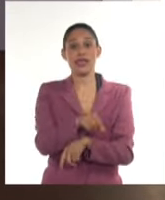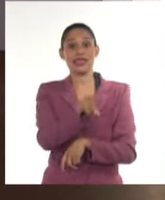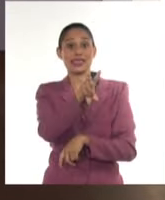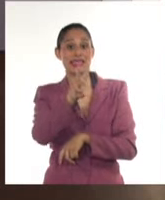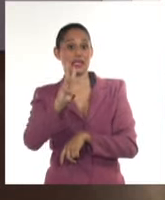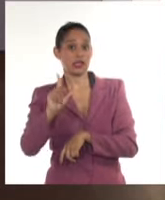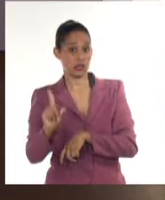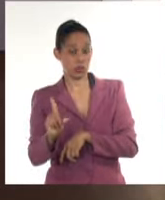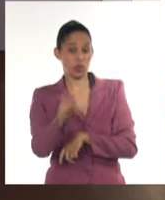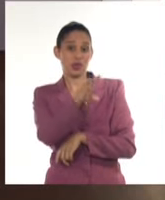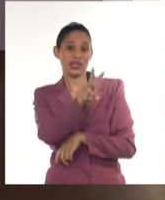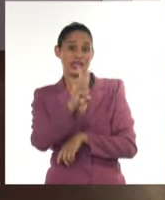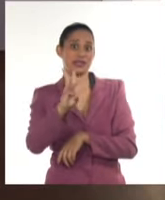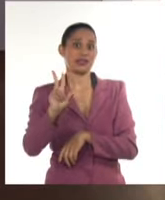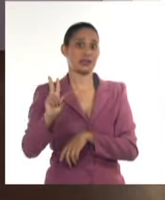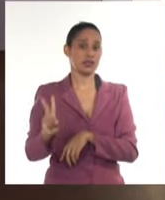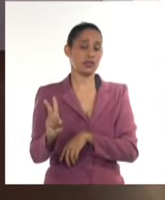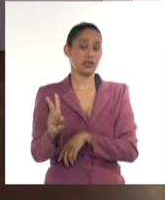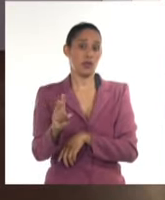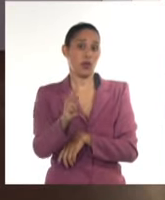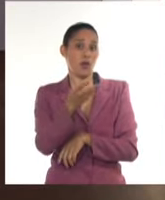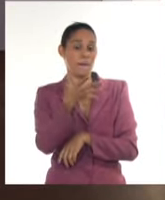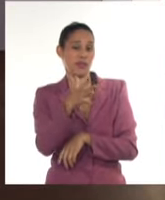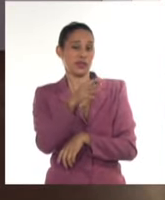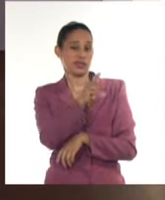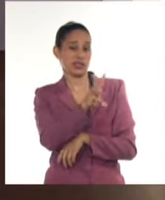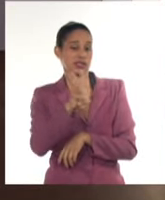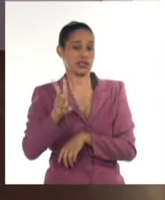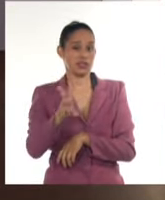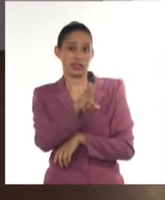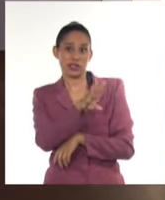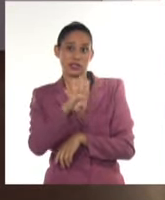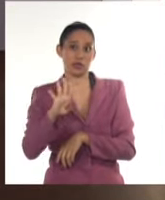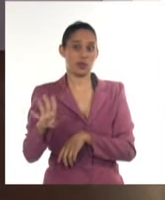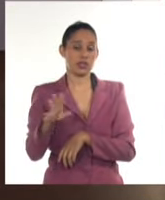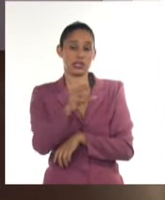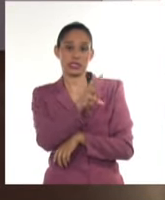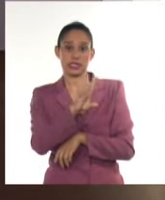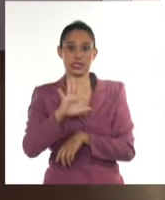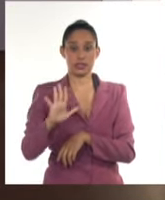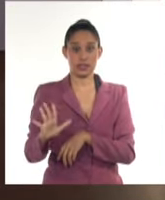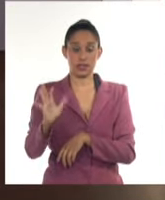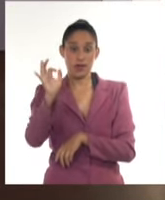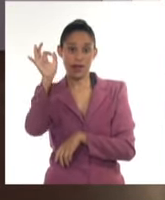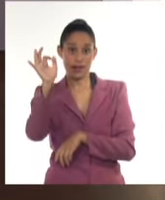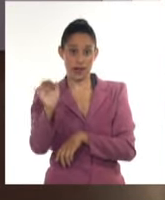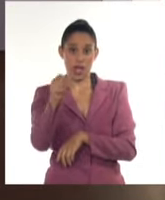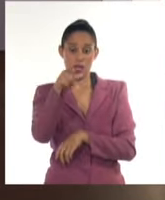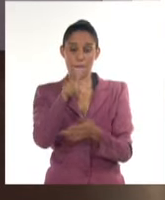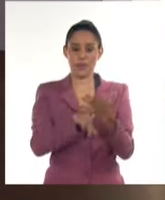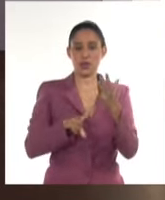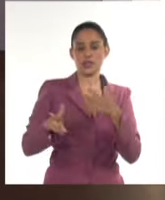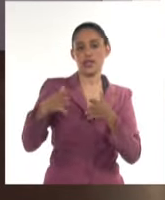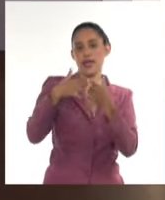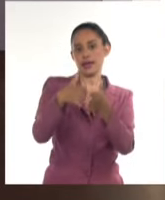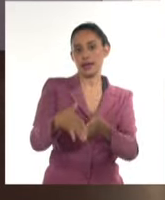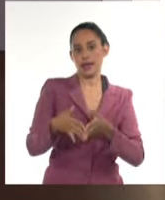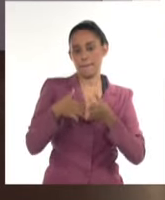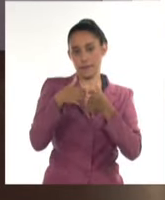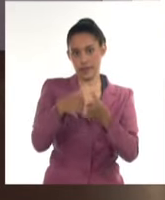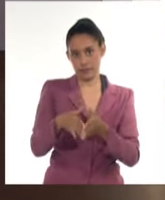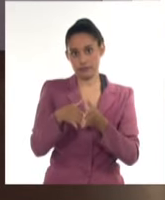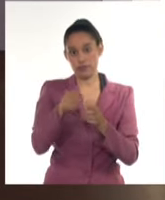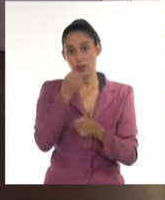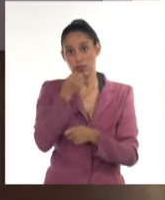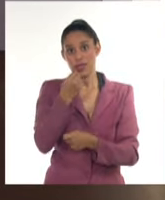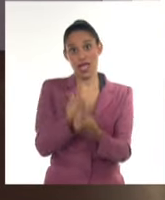32, 33, 34, 35 en la provincia de Granma. Y pudiera ser que algún